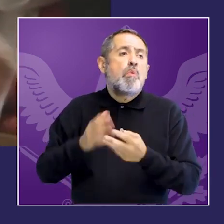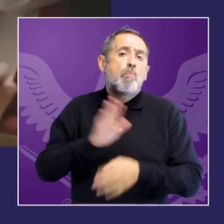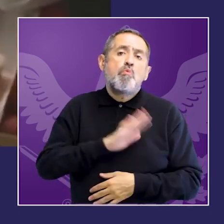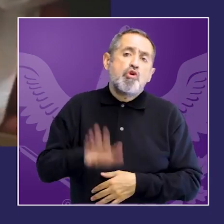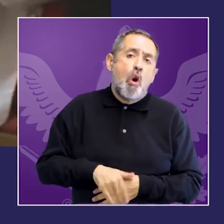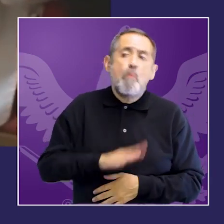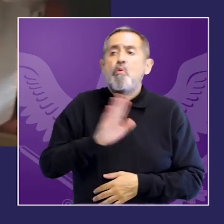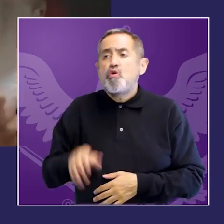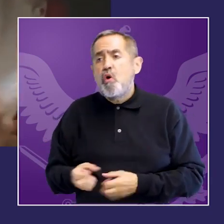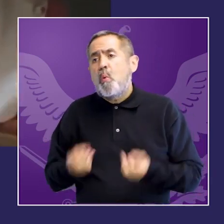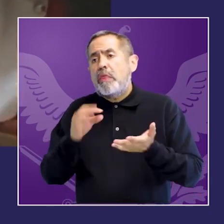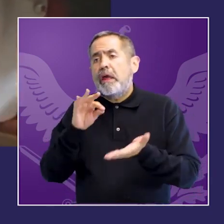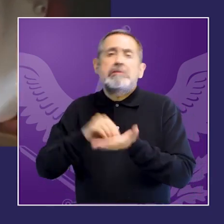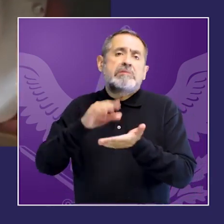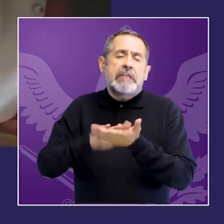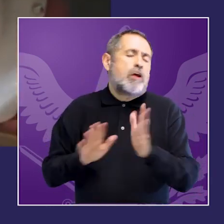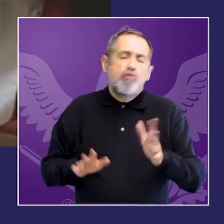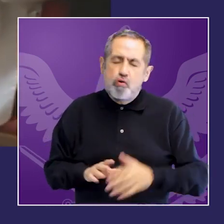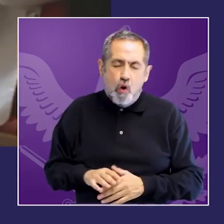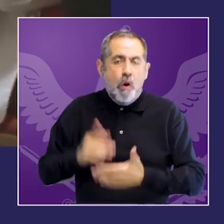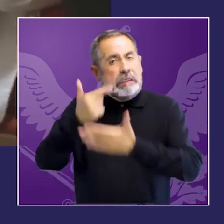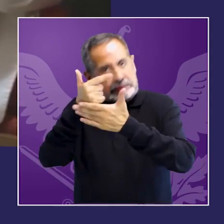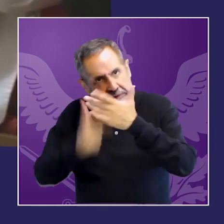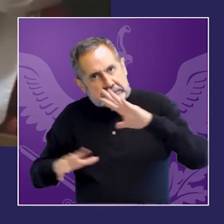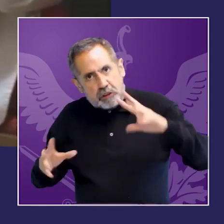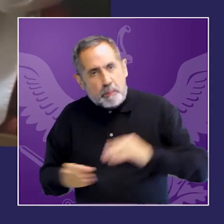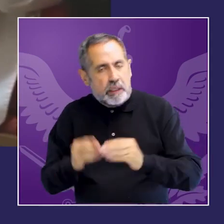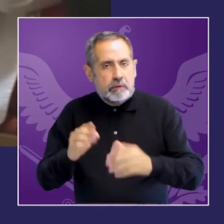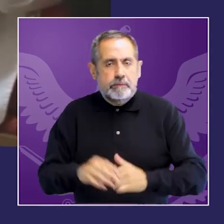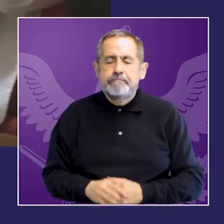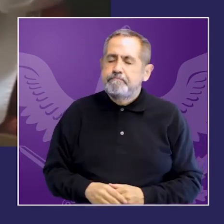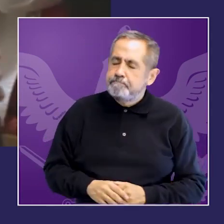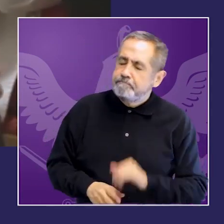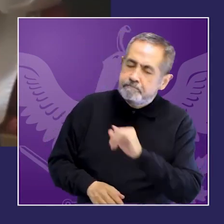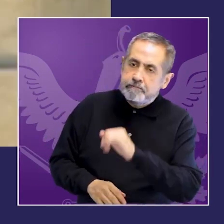de mujeres que mueren víctimas de femicidios feminicidios